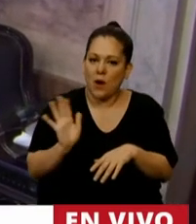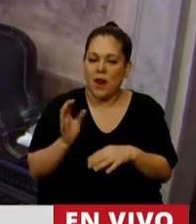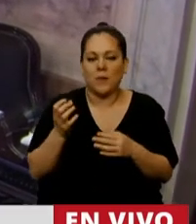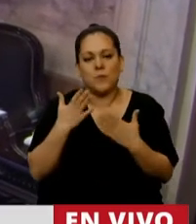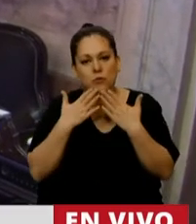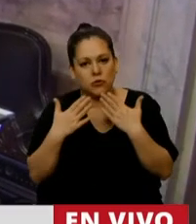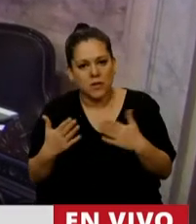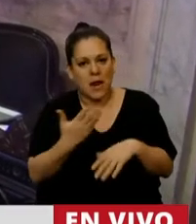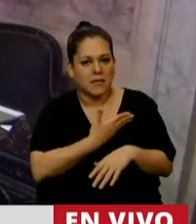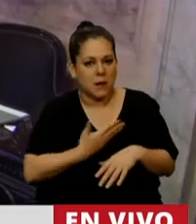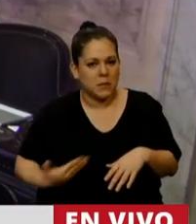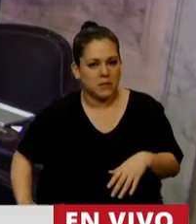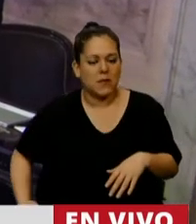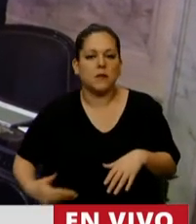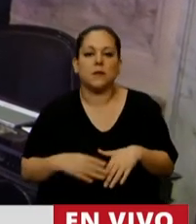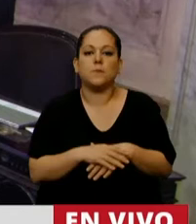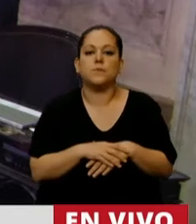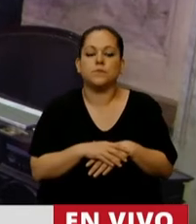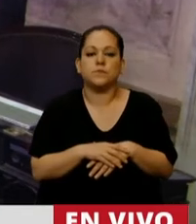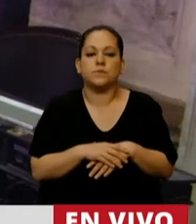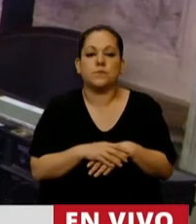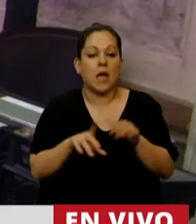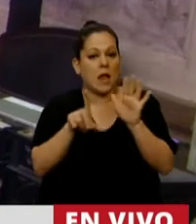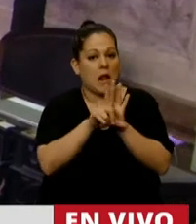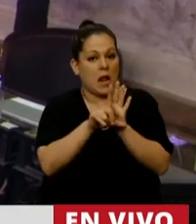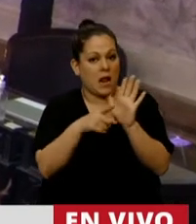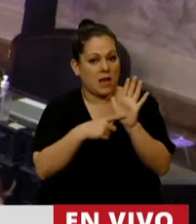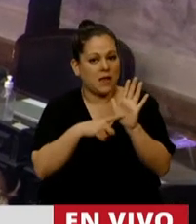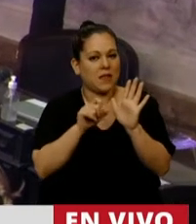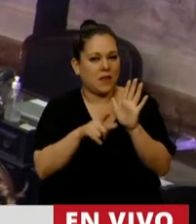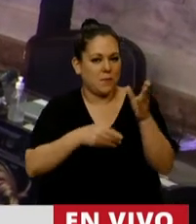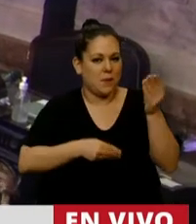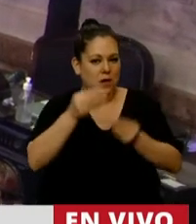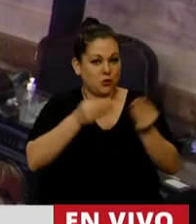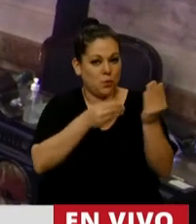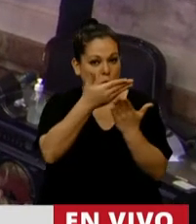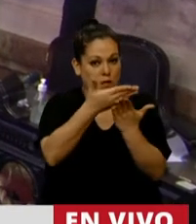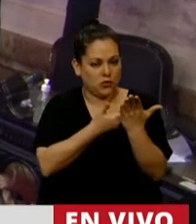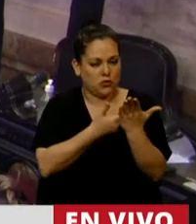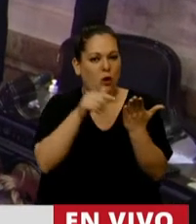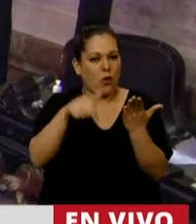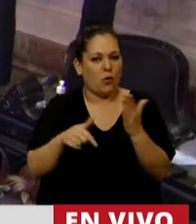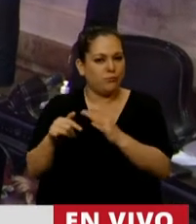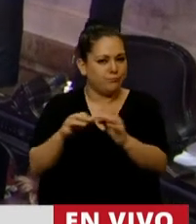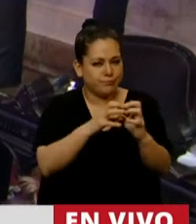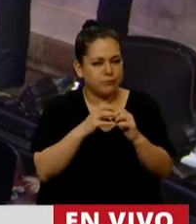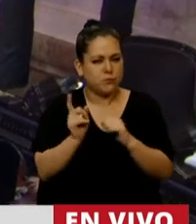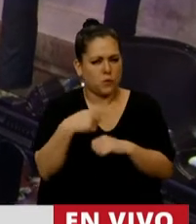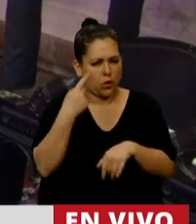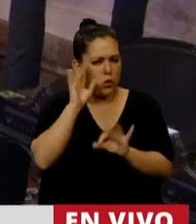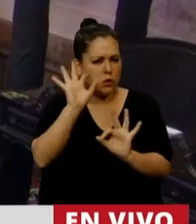muchas gracias, señor Presidente. Esta ley de presupuestos que estamos debatiendo hoy, todos sabemos